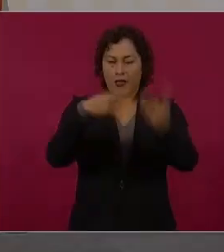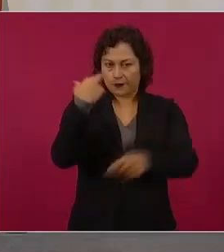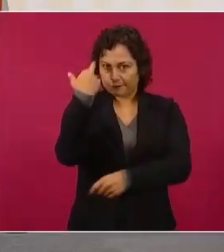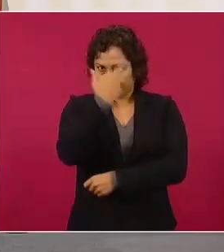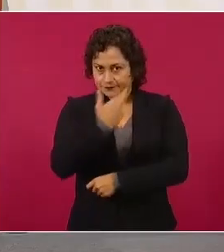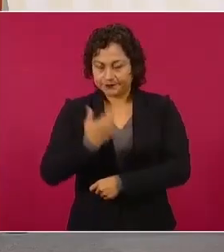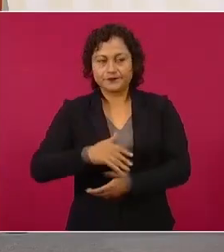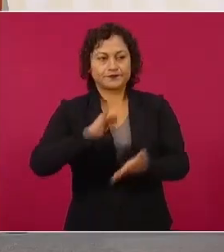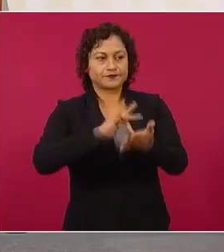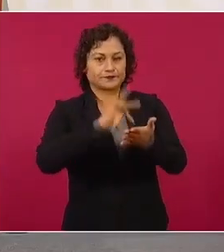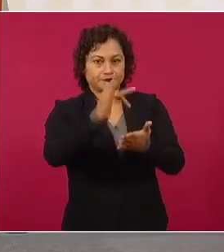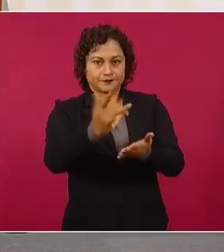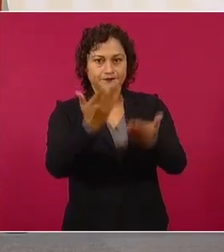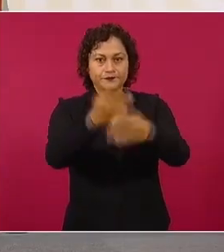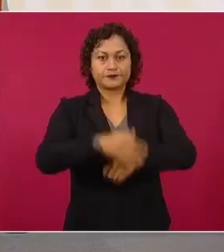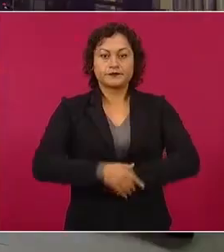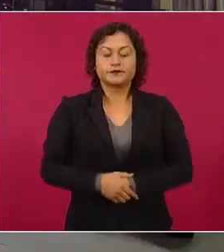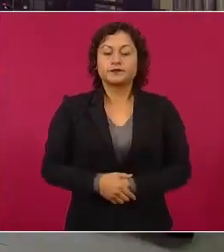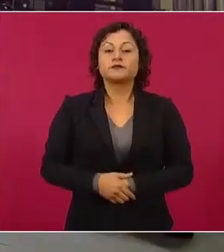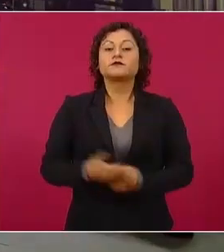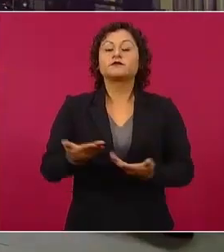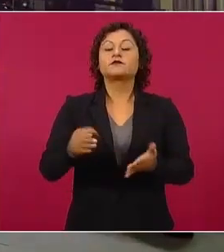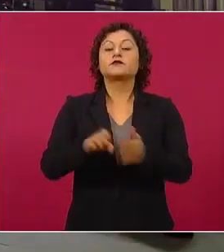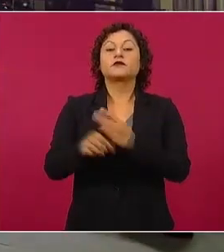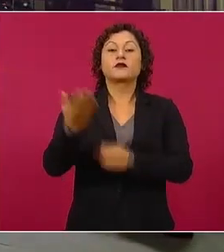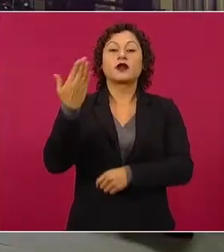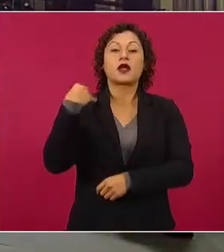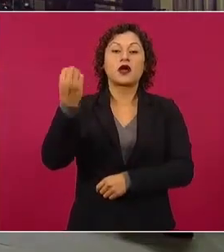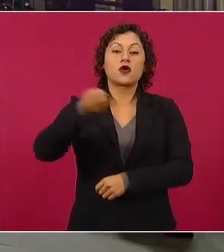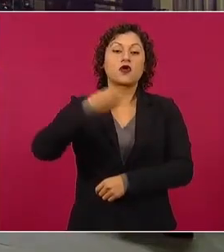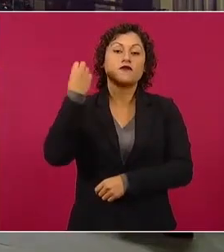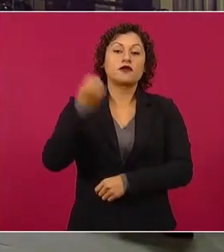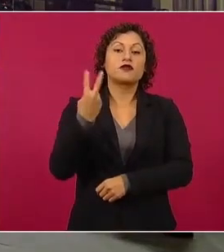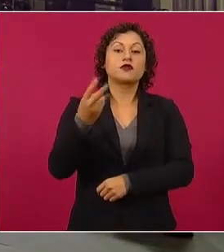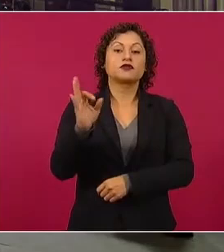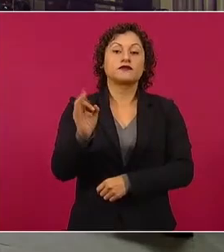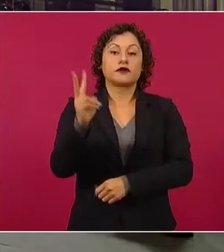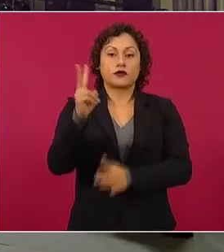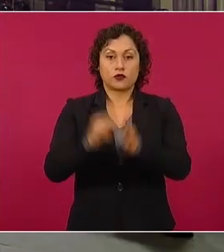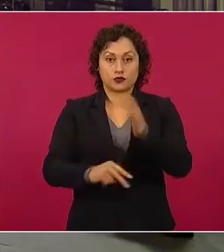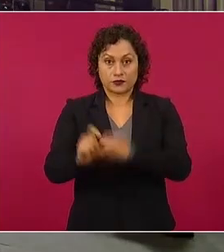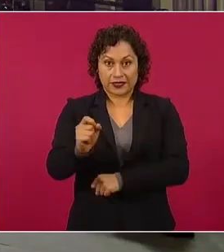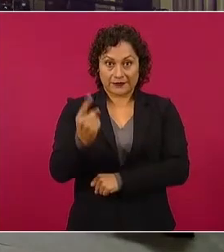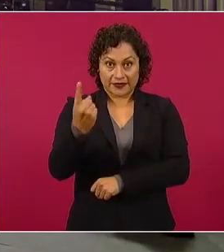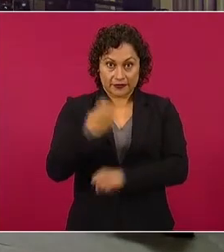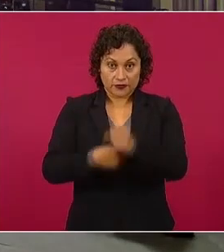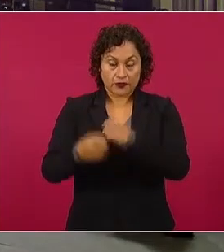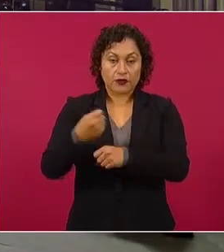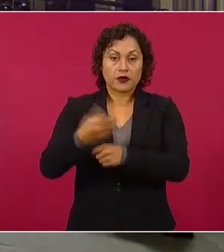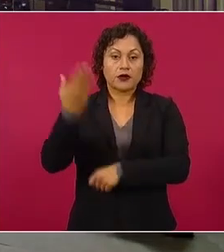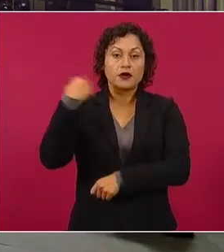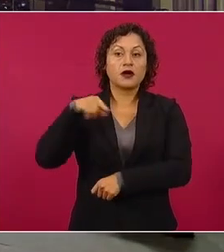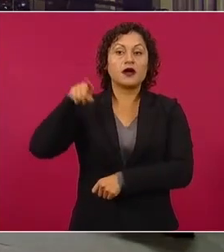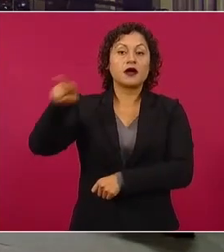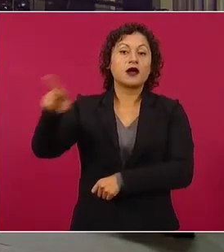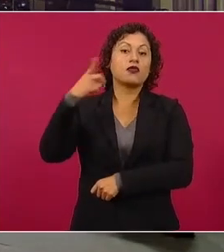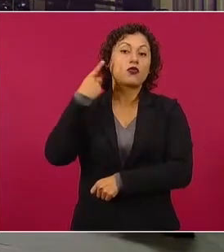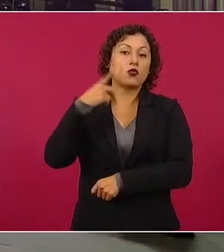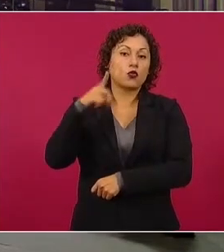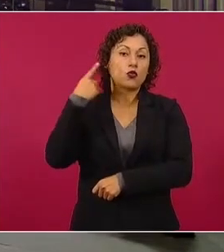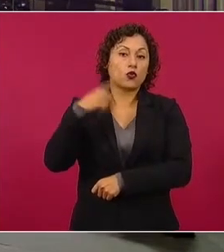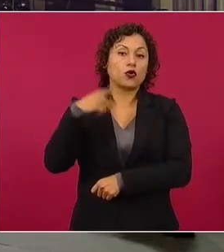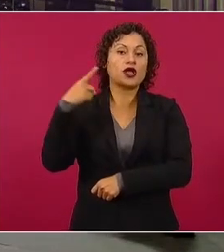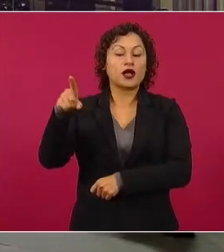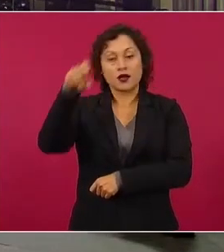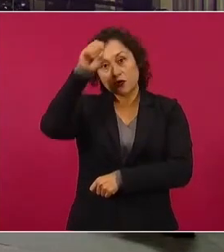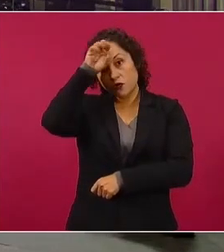Presidente, durante la conferencia del 22 de febrero de 2021 informó que en Tayoltita, Durango, la minera Fierce